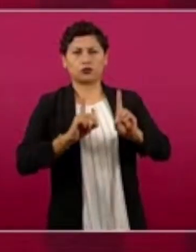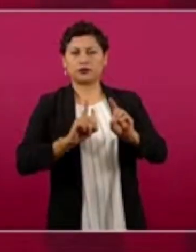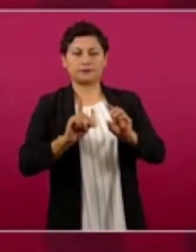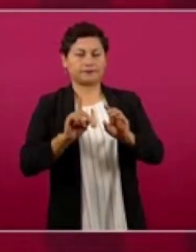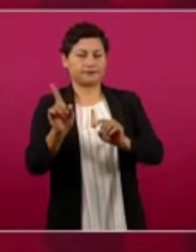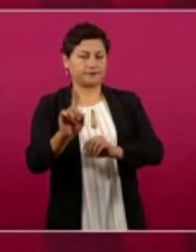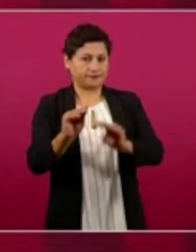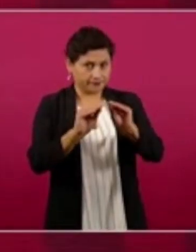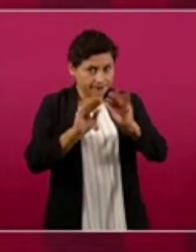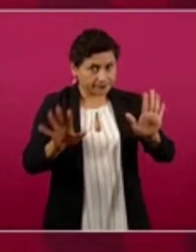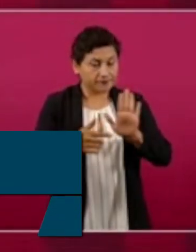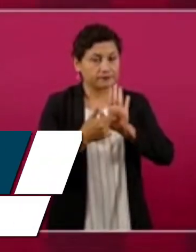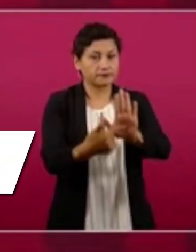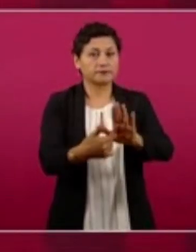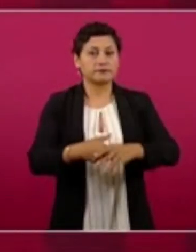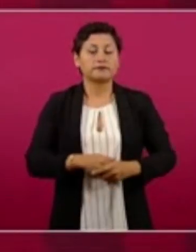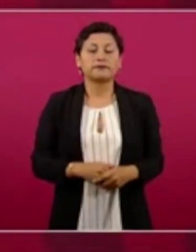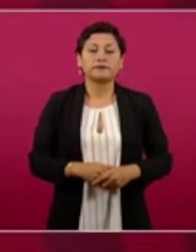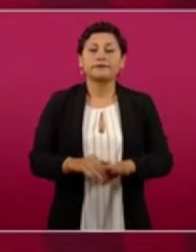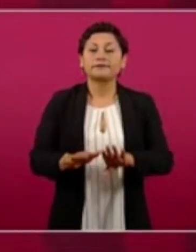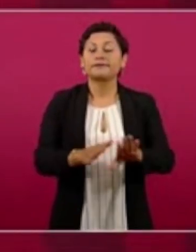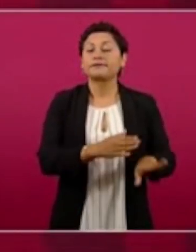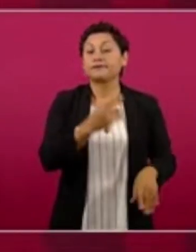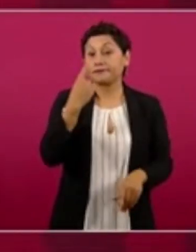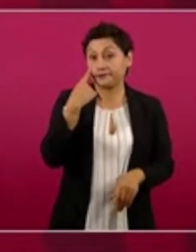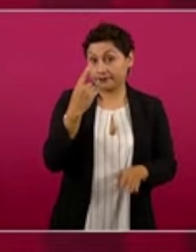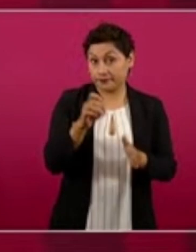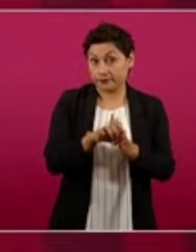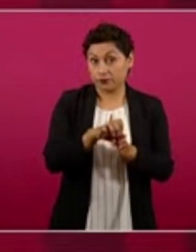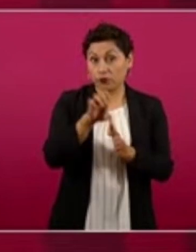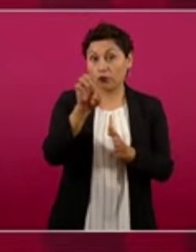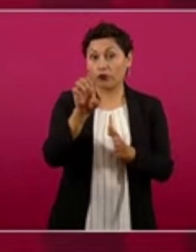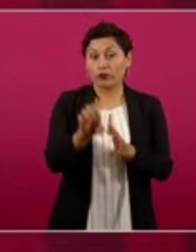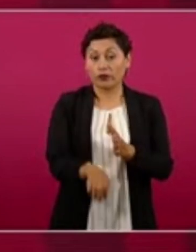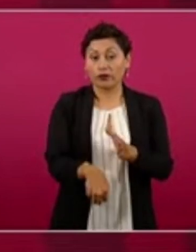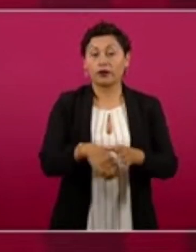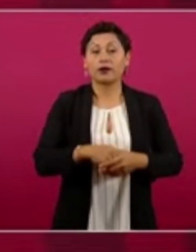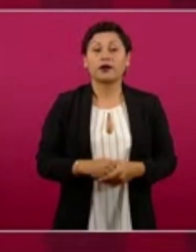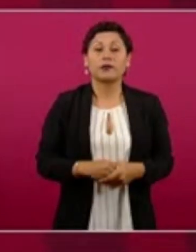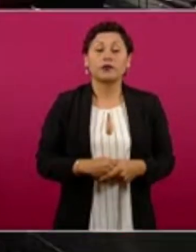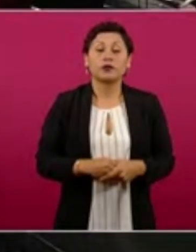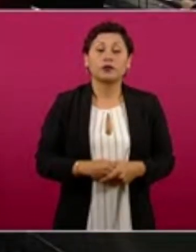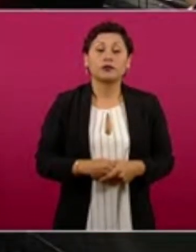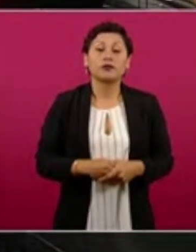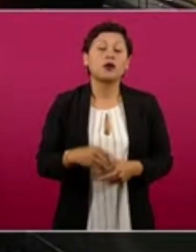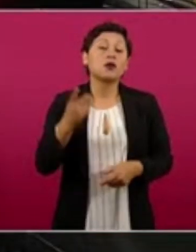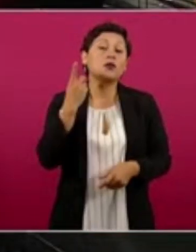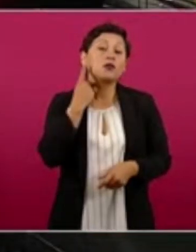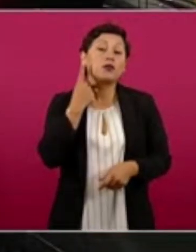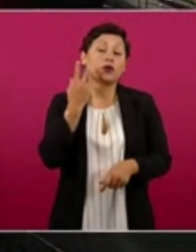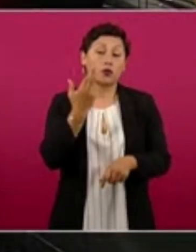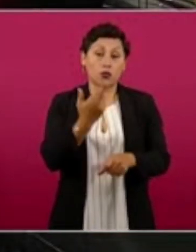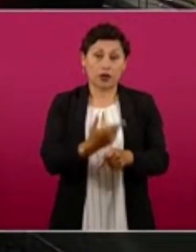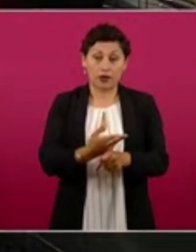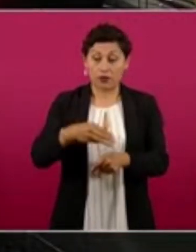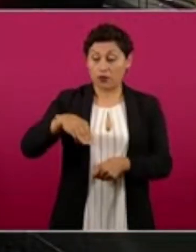En el caso del procurador Murillo Cara,